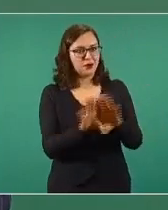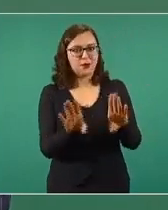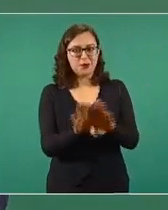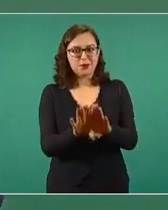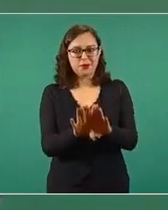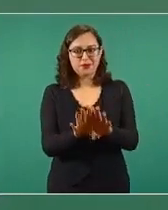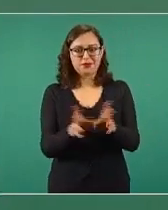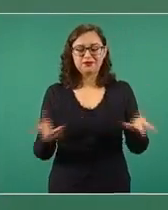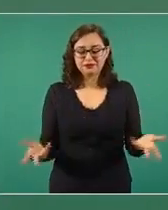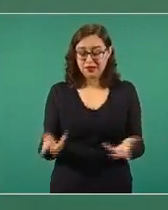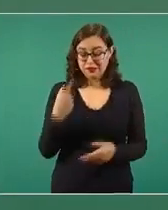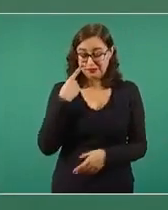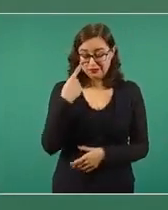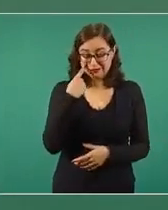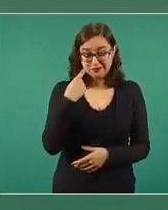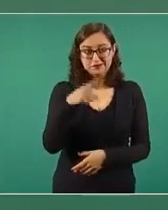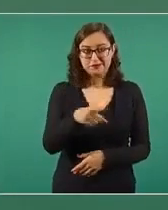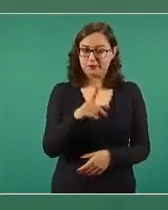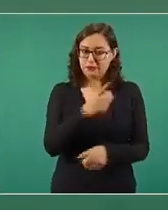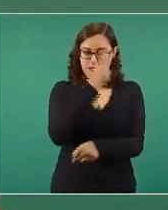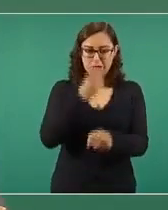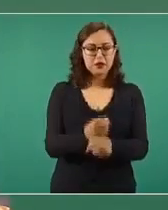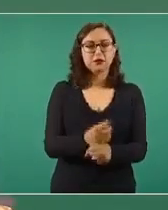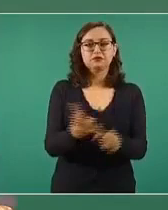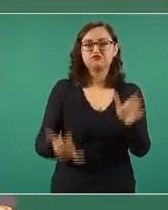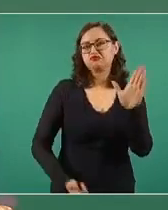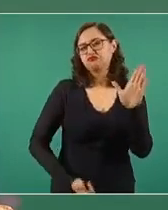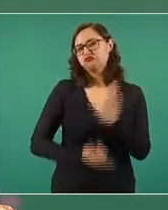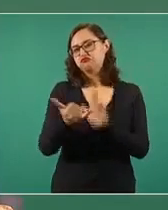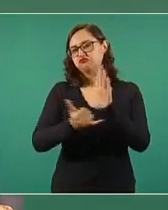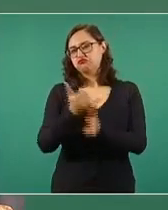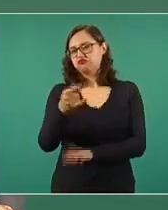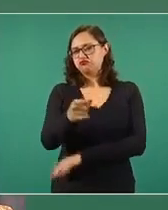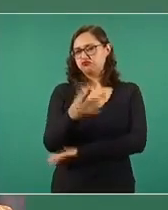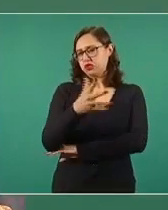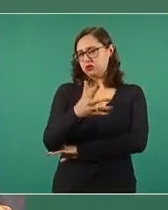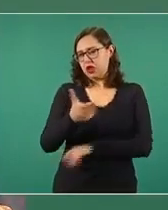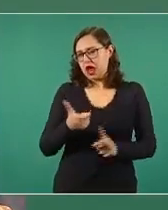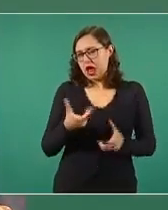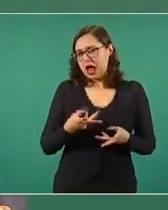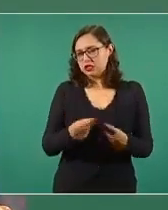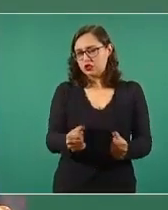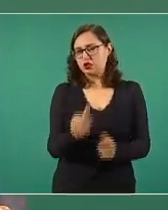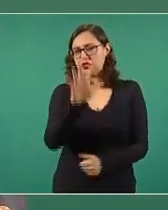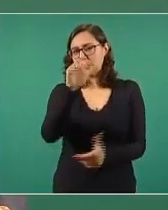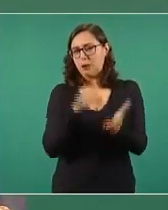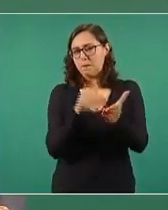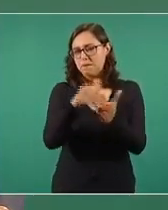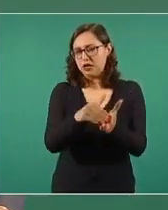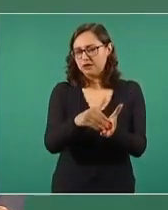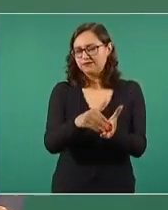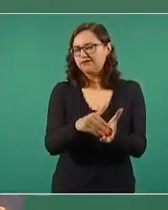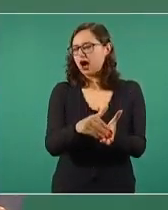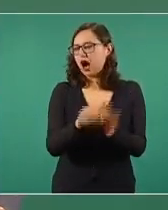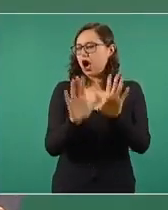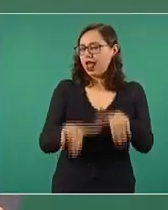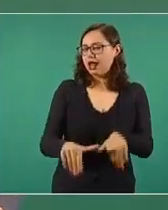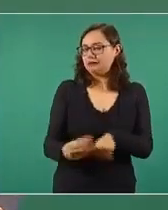estimaban en diez mil y llegaban al acuerdo. De esos diez mil,